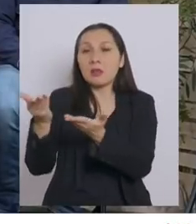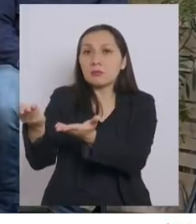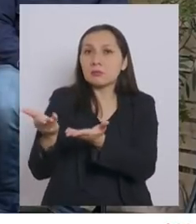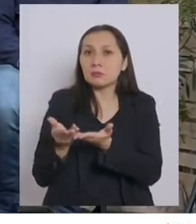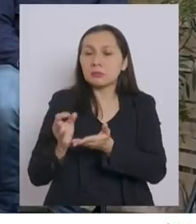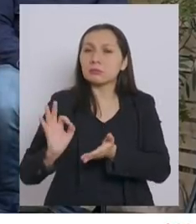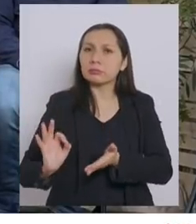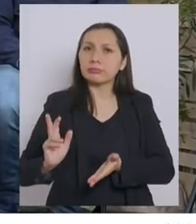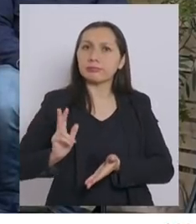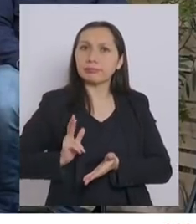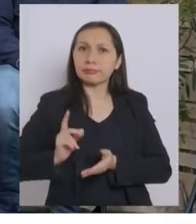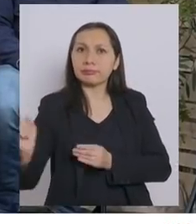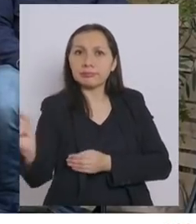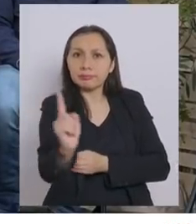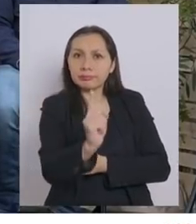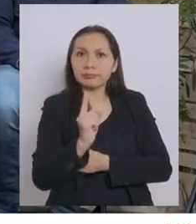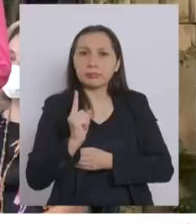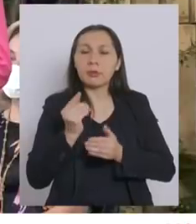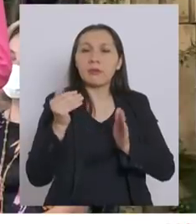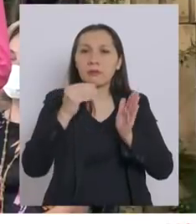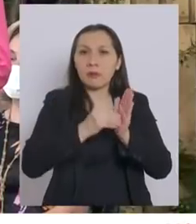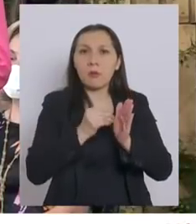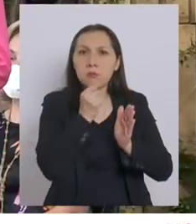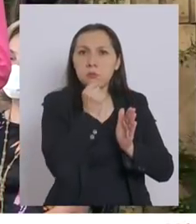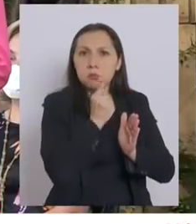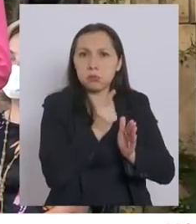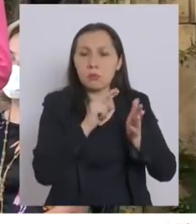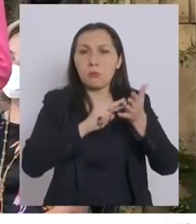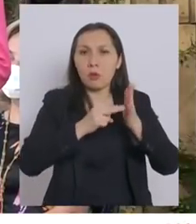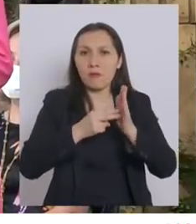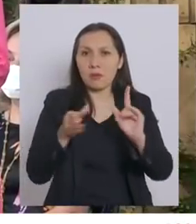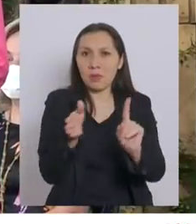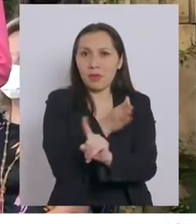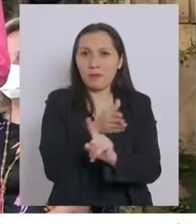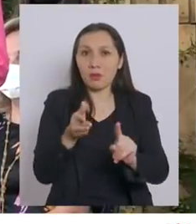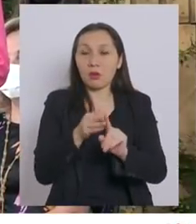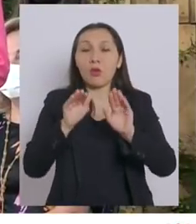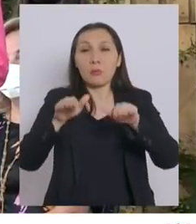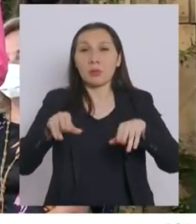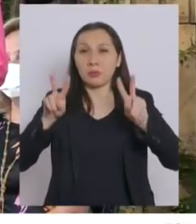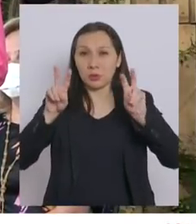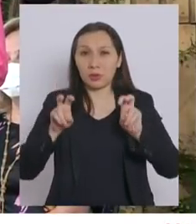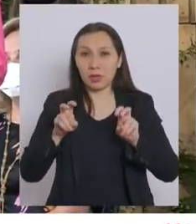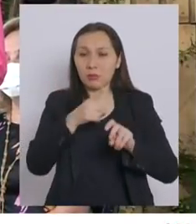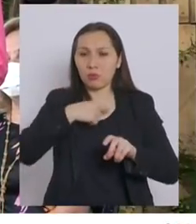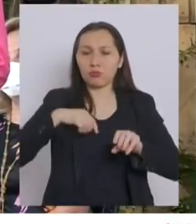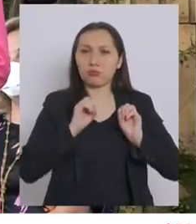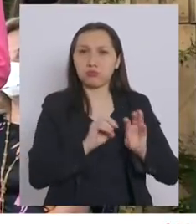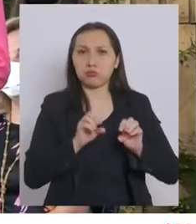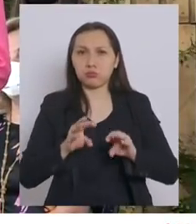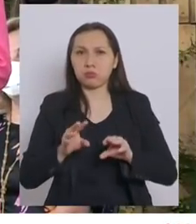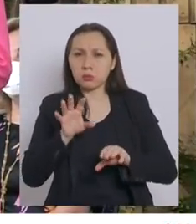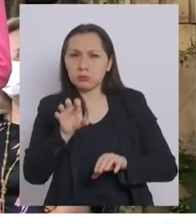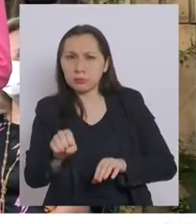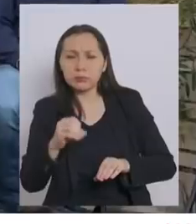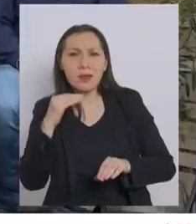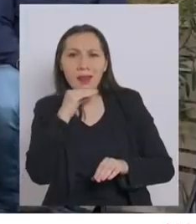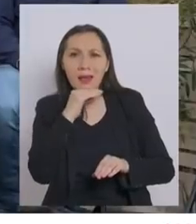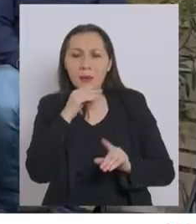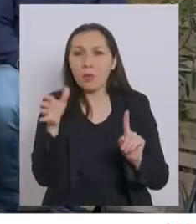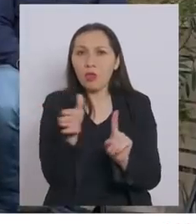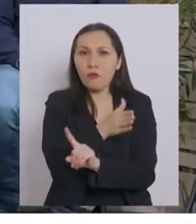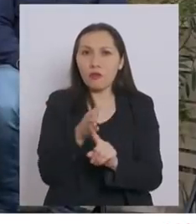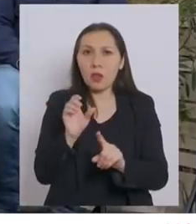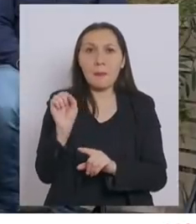adecuadamente a las mujeres que lleguen a denunciar hechos de violencia. Asimismo, estamos capacitando en detección temprana de la